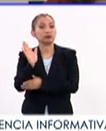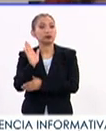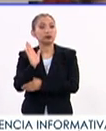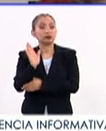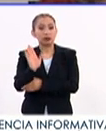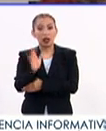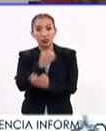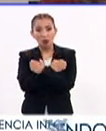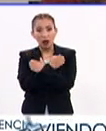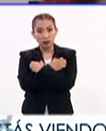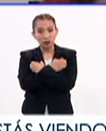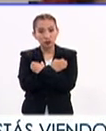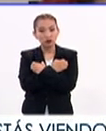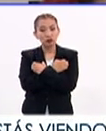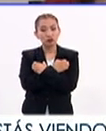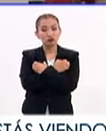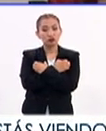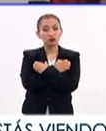educación